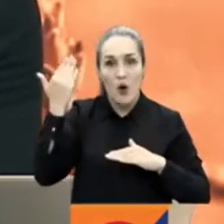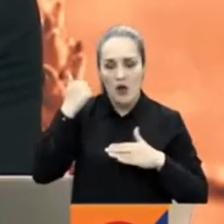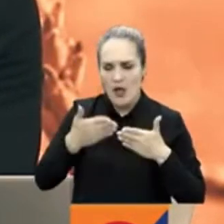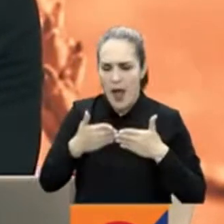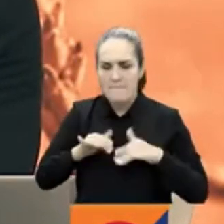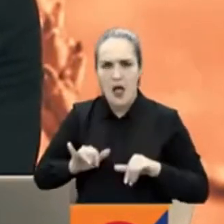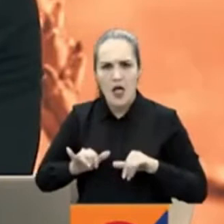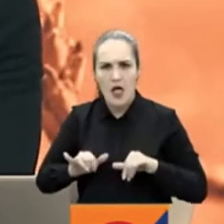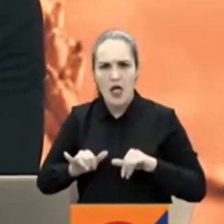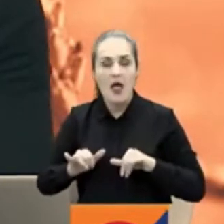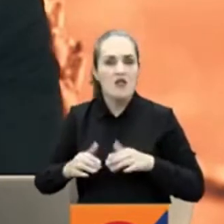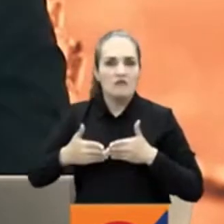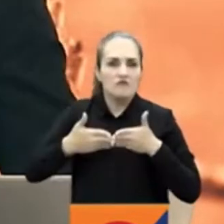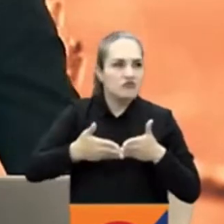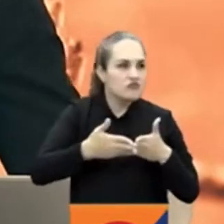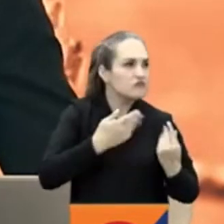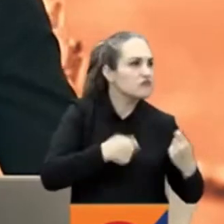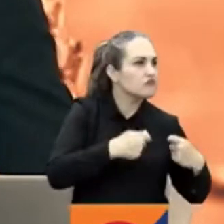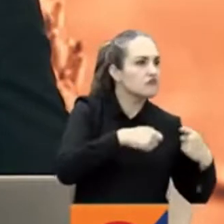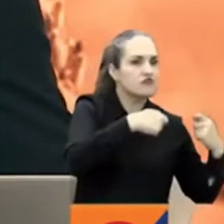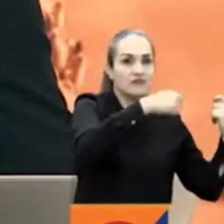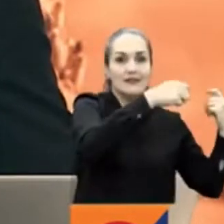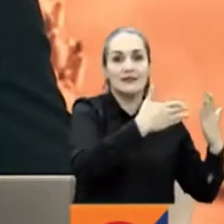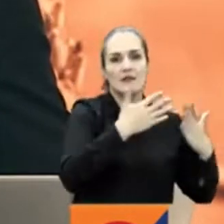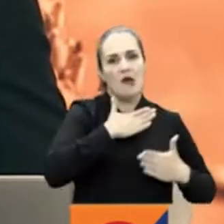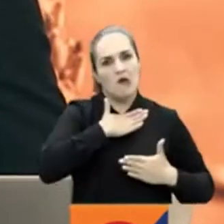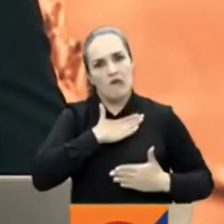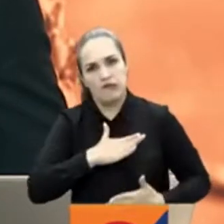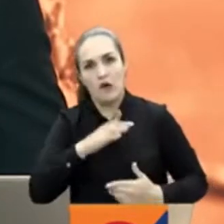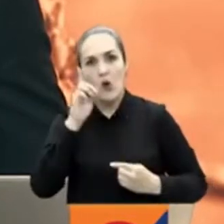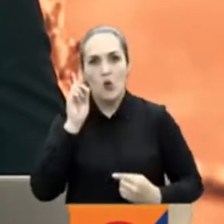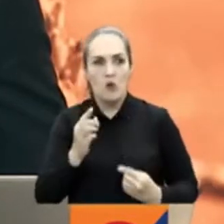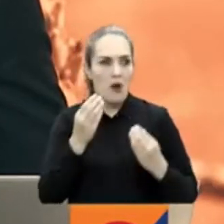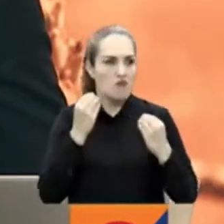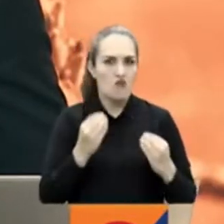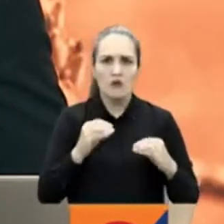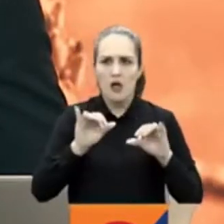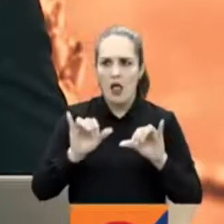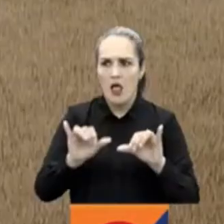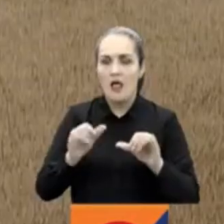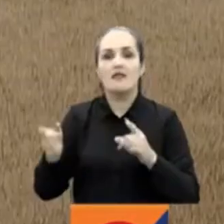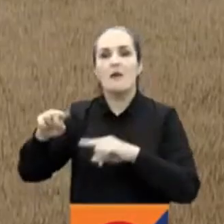también un alivio de las restricciones a los transportes de alimentos y forraje producidos por Rusia.